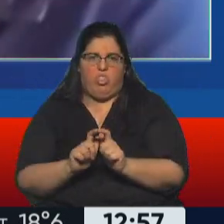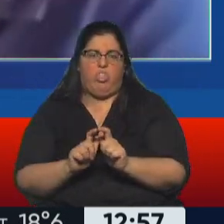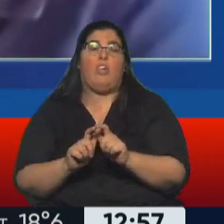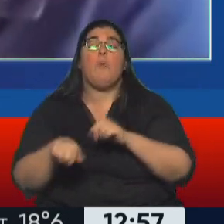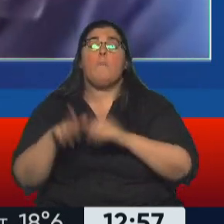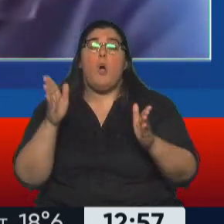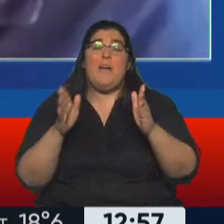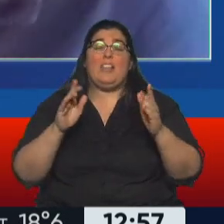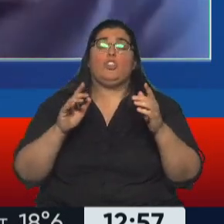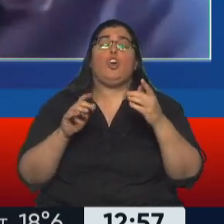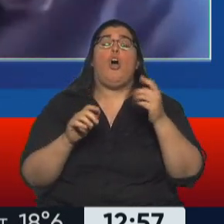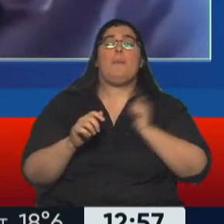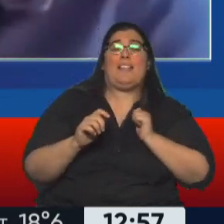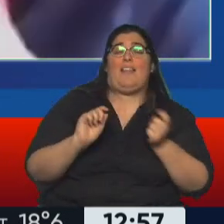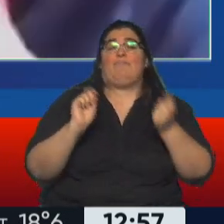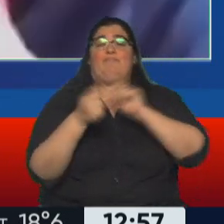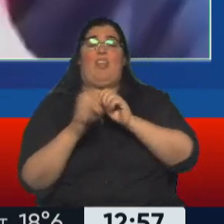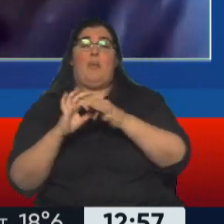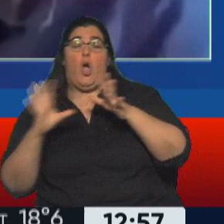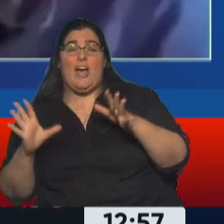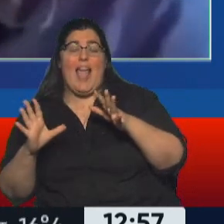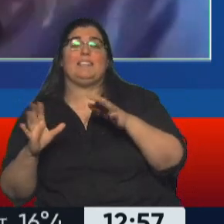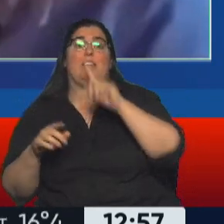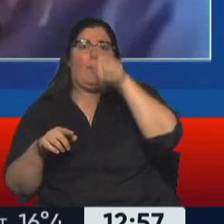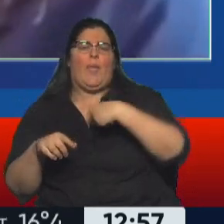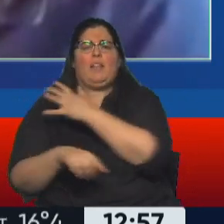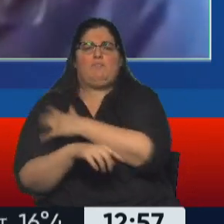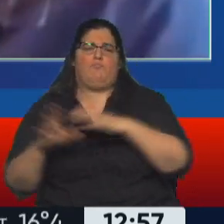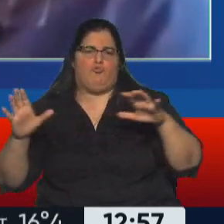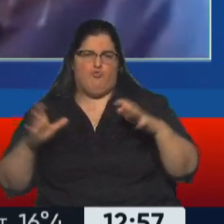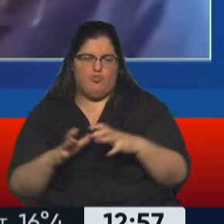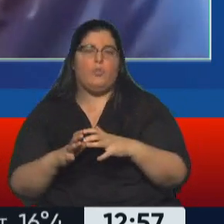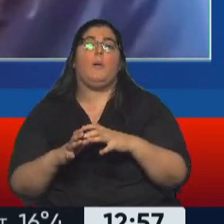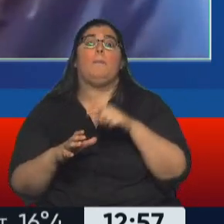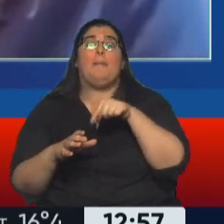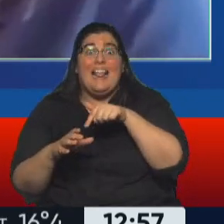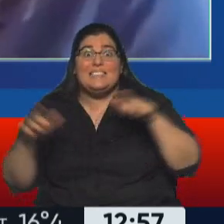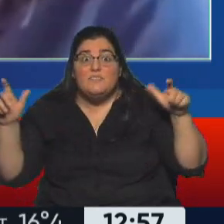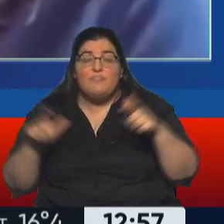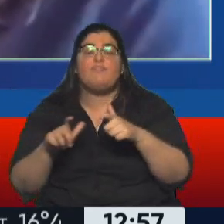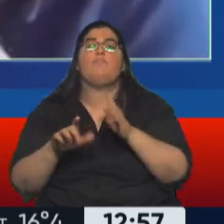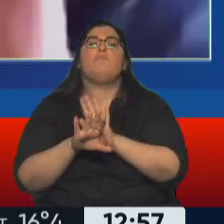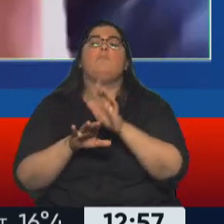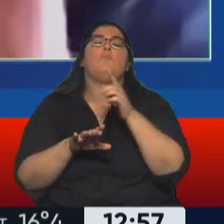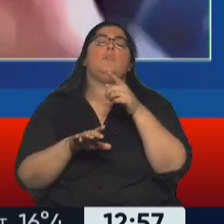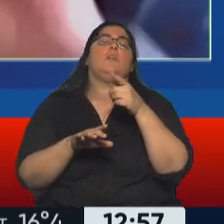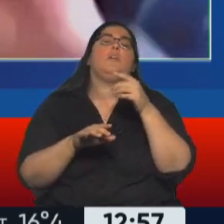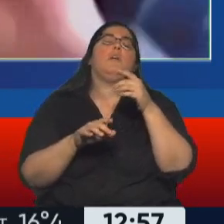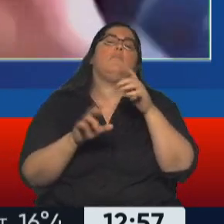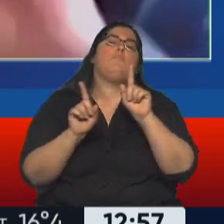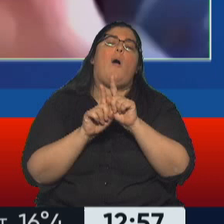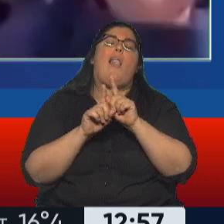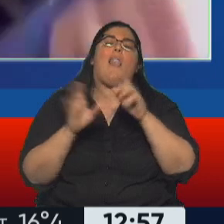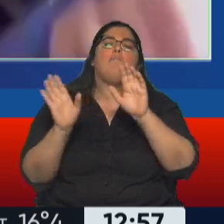democracia, pero con esa reducción de la pobreza hubo un incremento de sectores de ingresos medios que ganan muy poquitito por